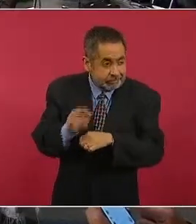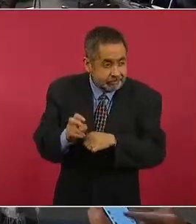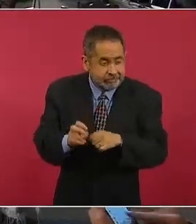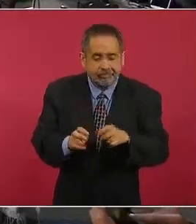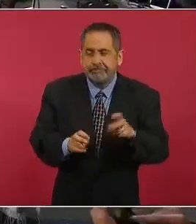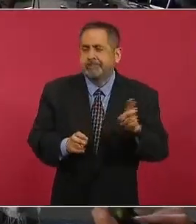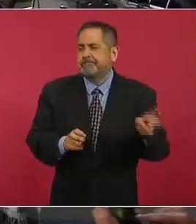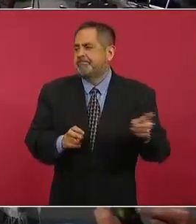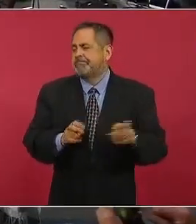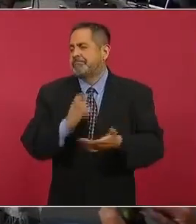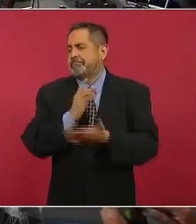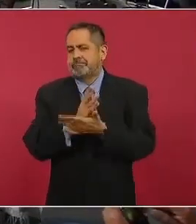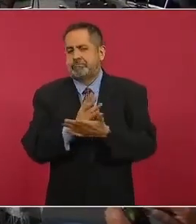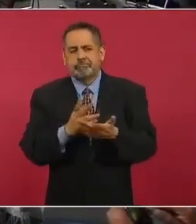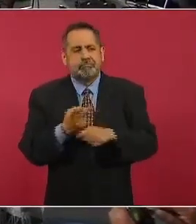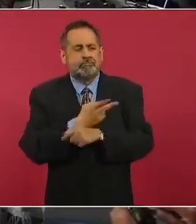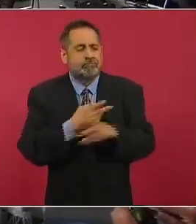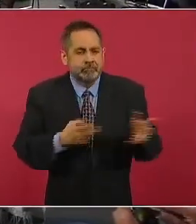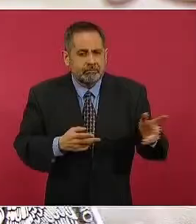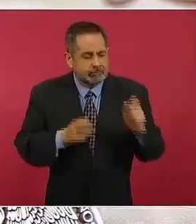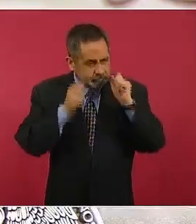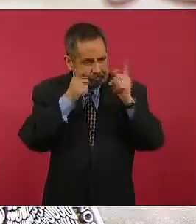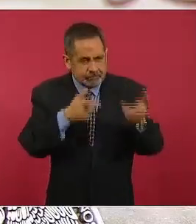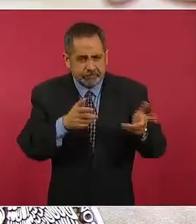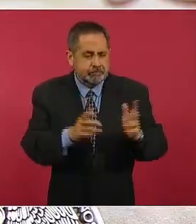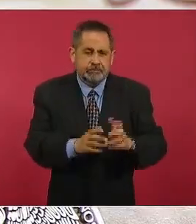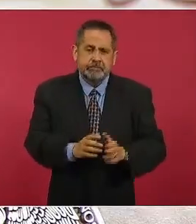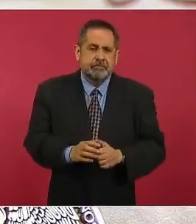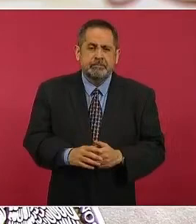ya este que está pasando ya me llama la atención